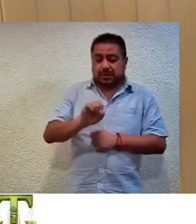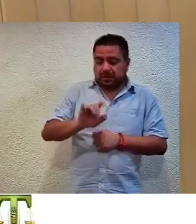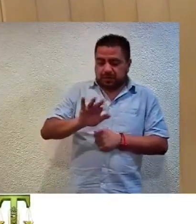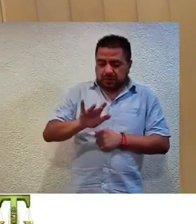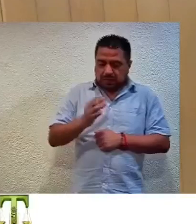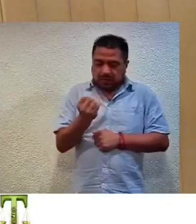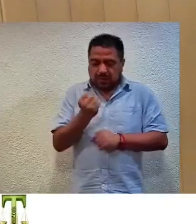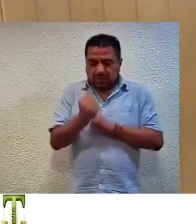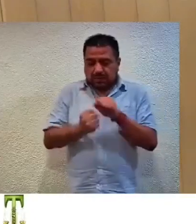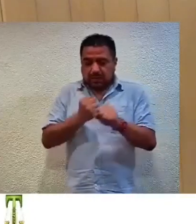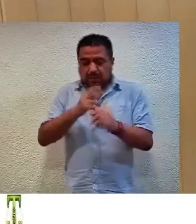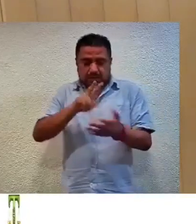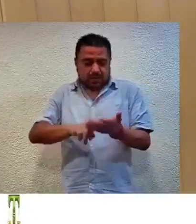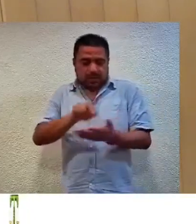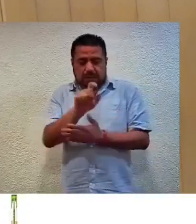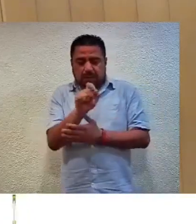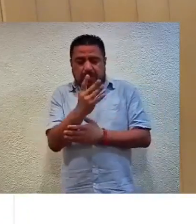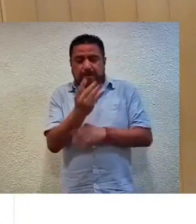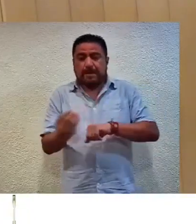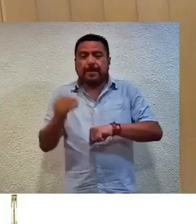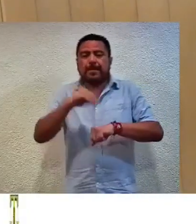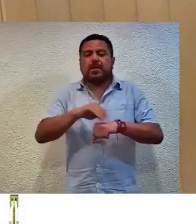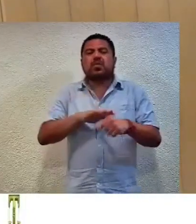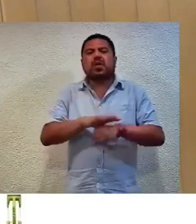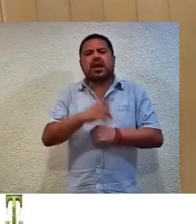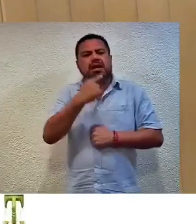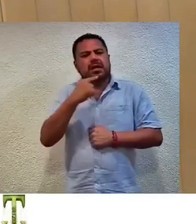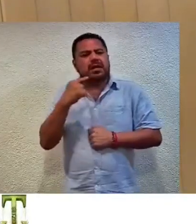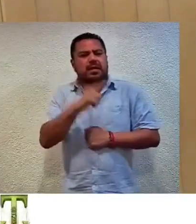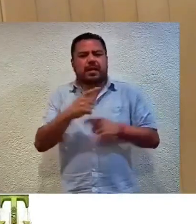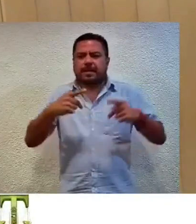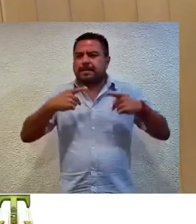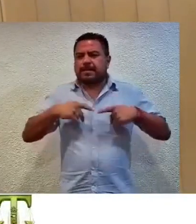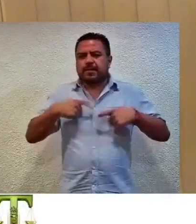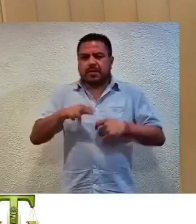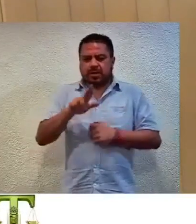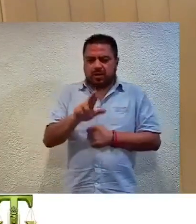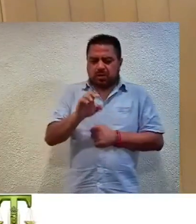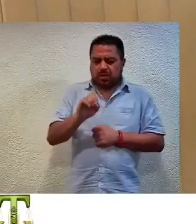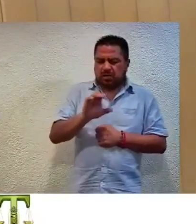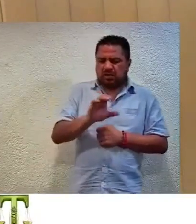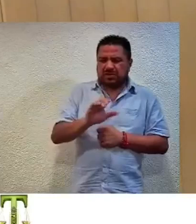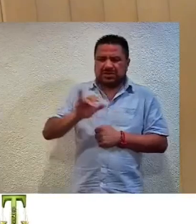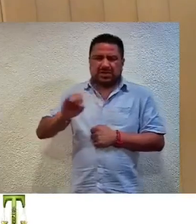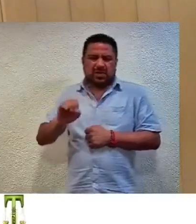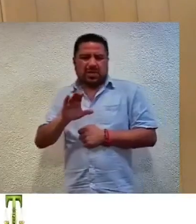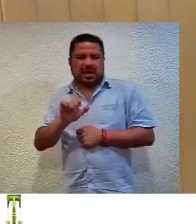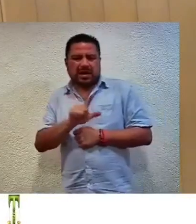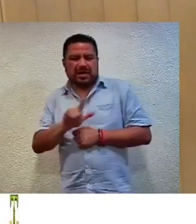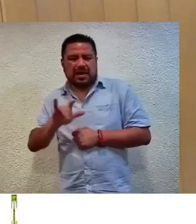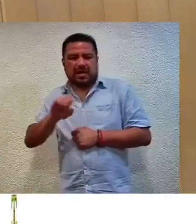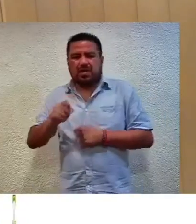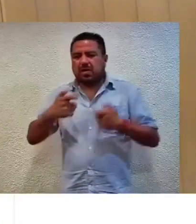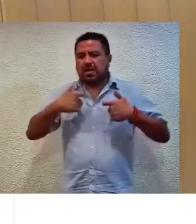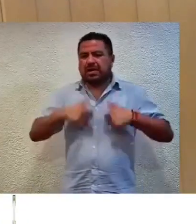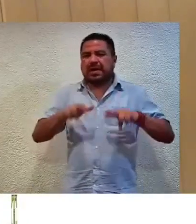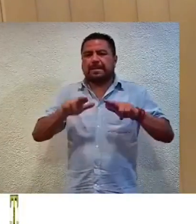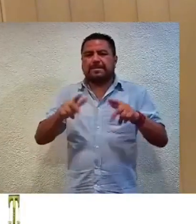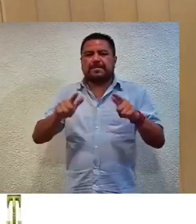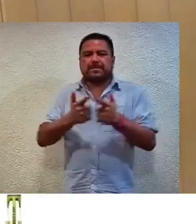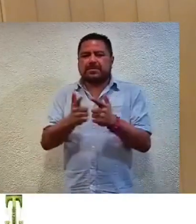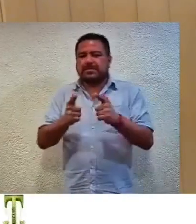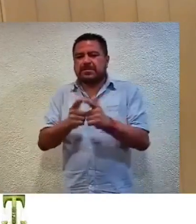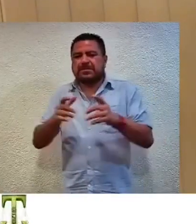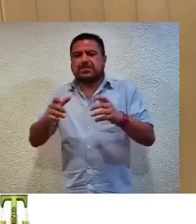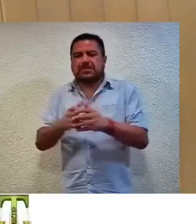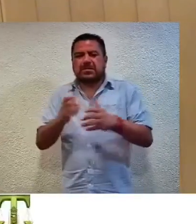este año, integrado con motivo de la denuncia presentada por la ciudadana Rocío Calleja Niño, representante del Partido Morena ante